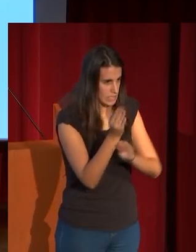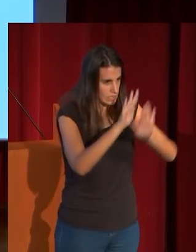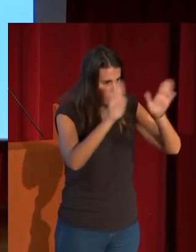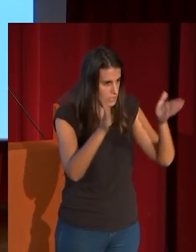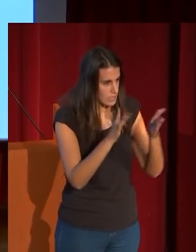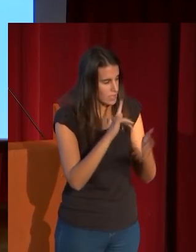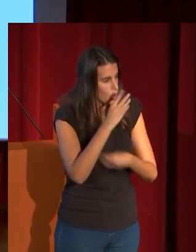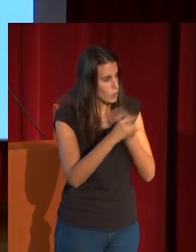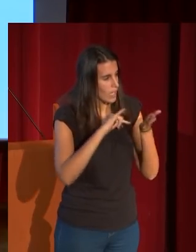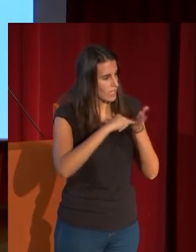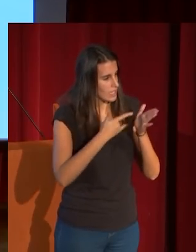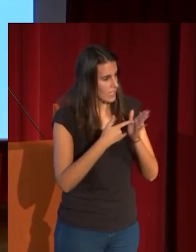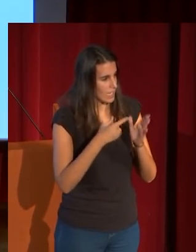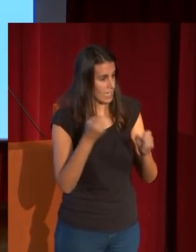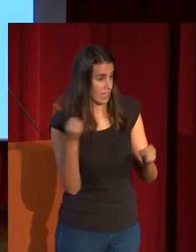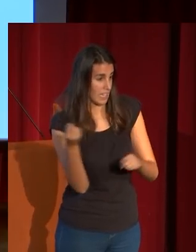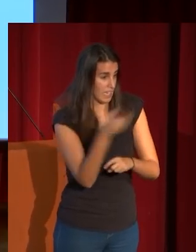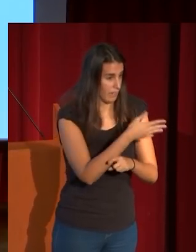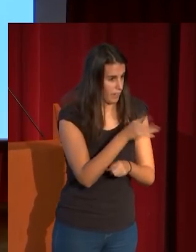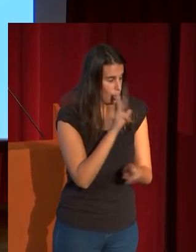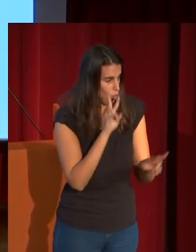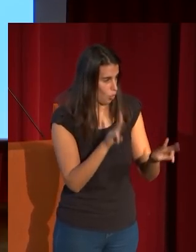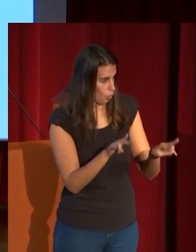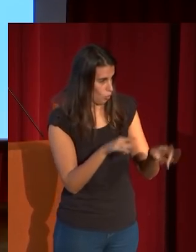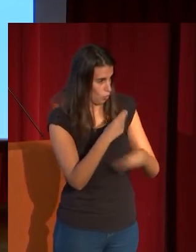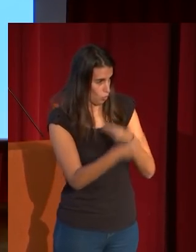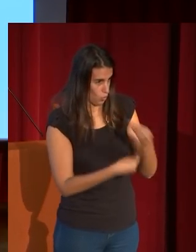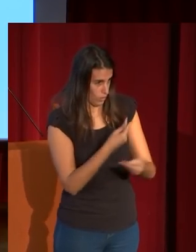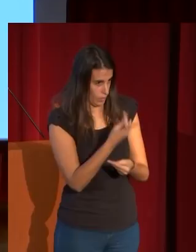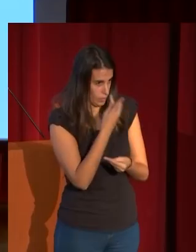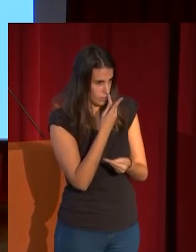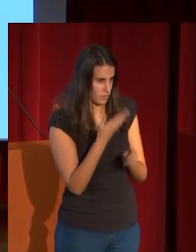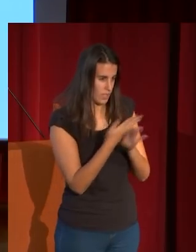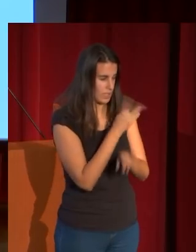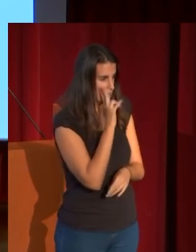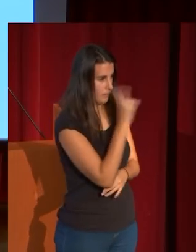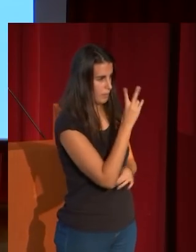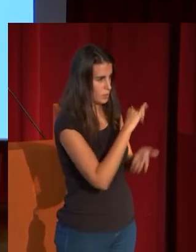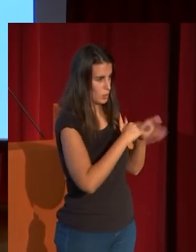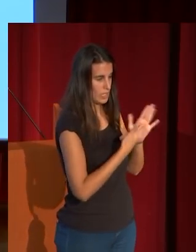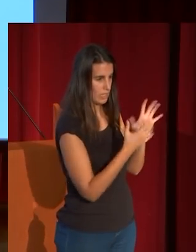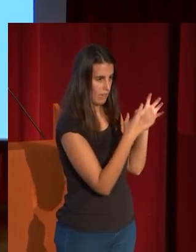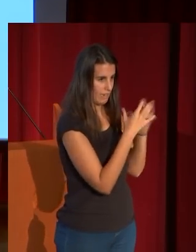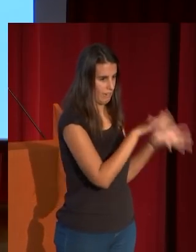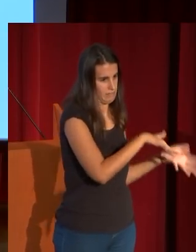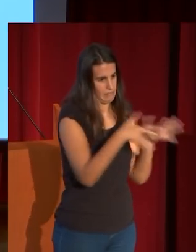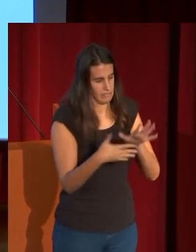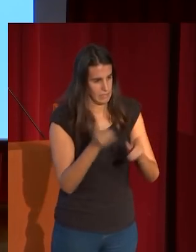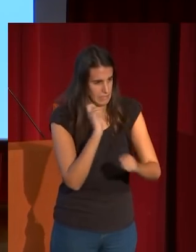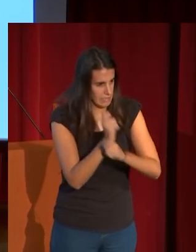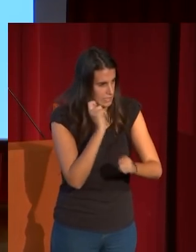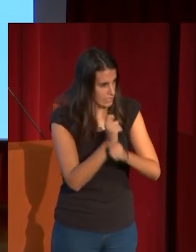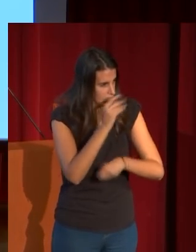reflejo dorado en hornos de cerámica que aún existían en Granada y de saber hacer esas cerámicas aunque